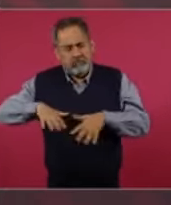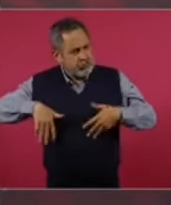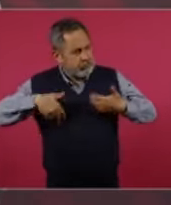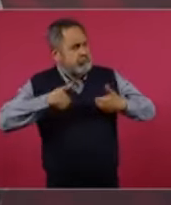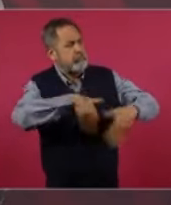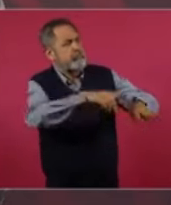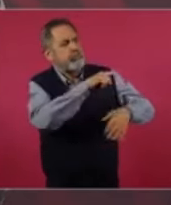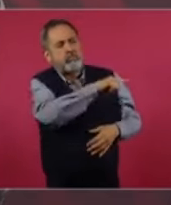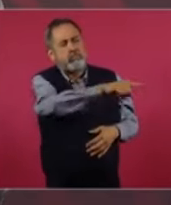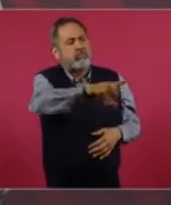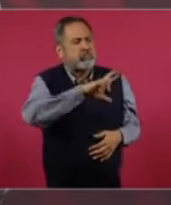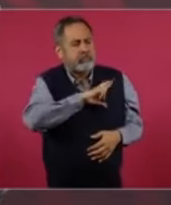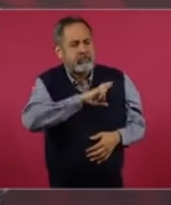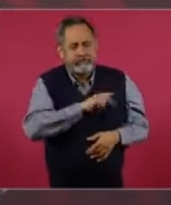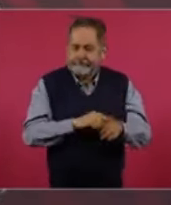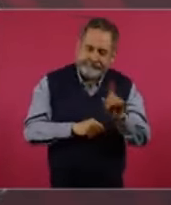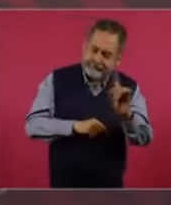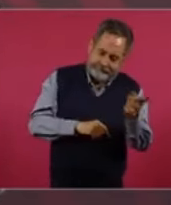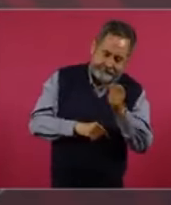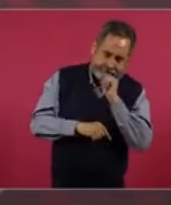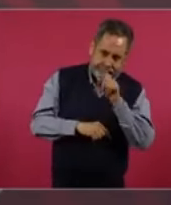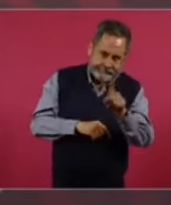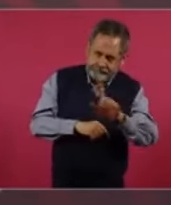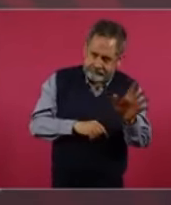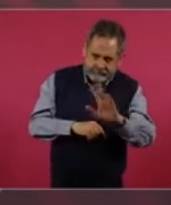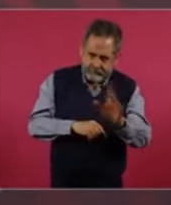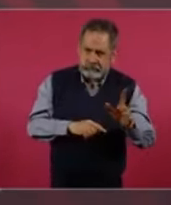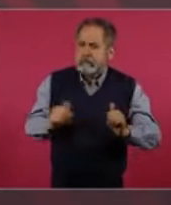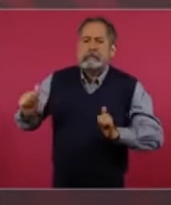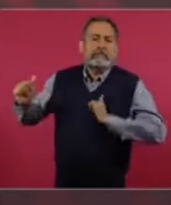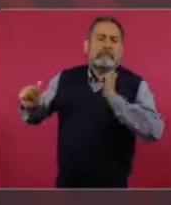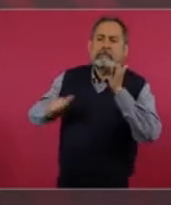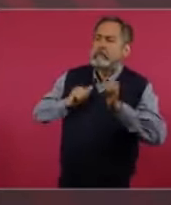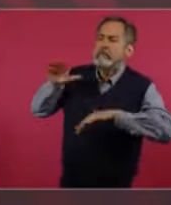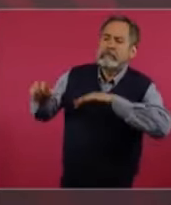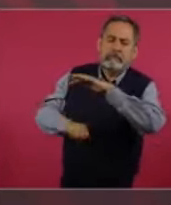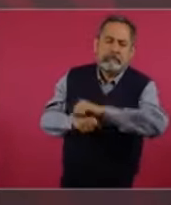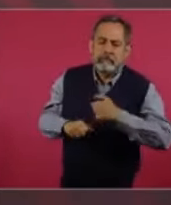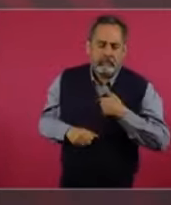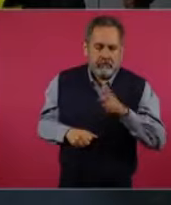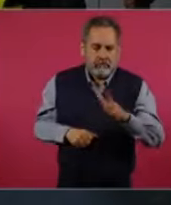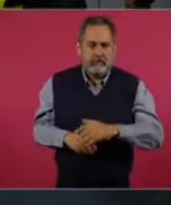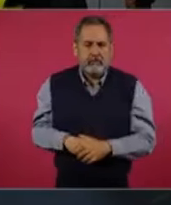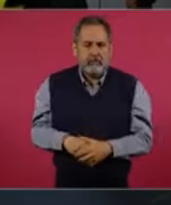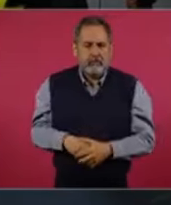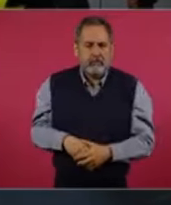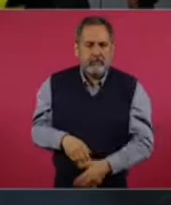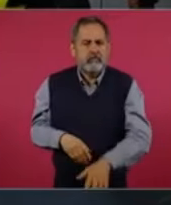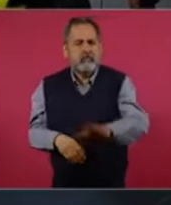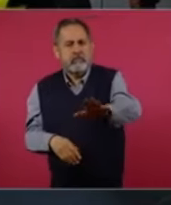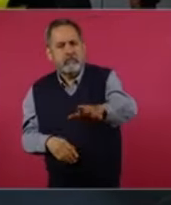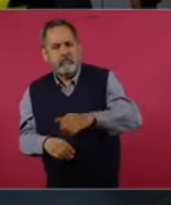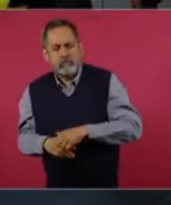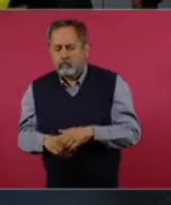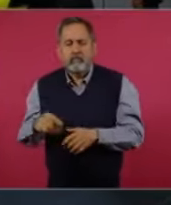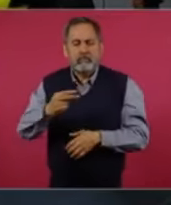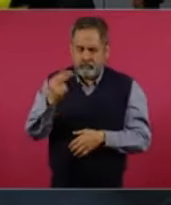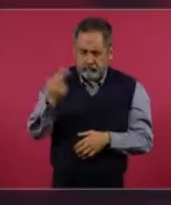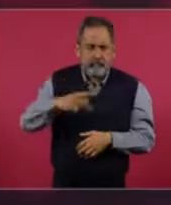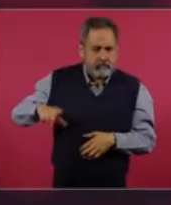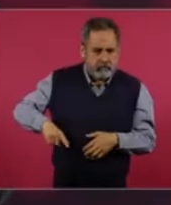del zorro en el gallinero, eso no, se necesita el Estado,